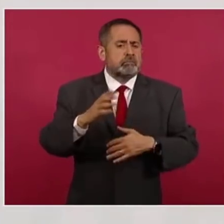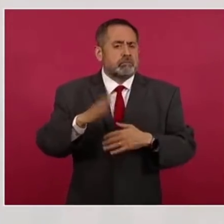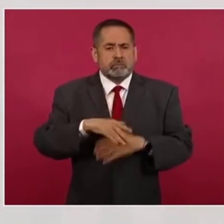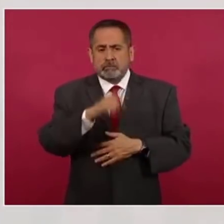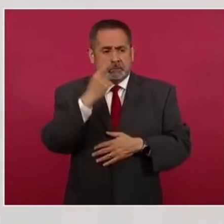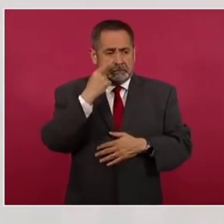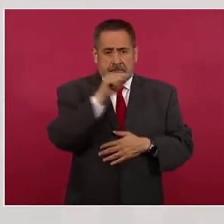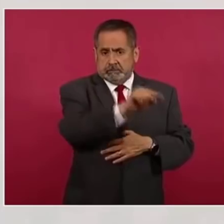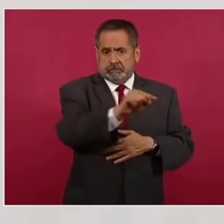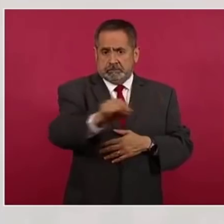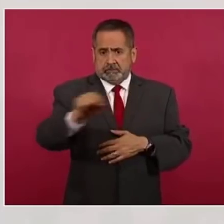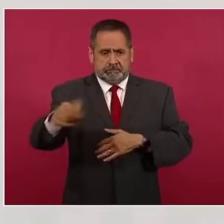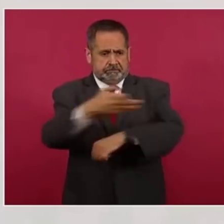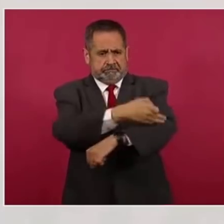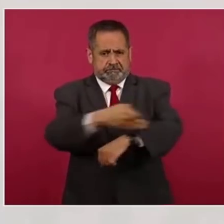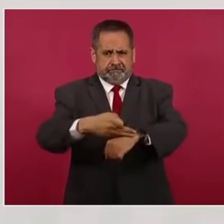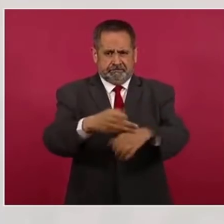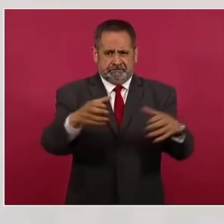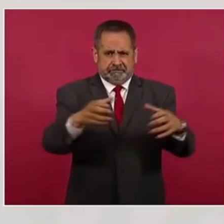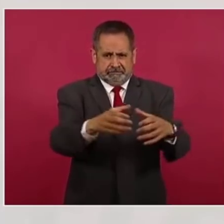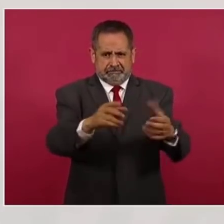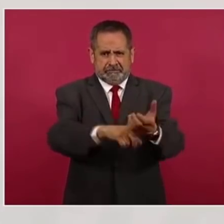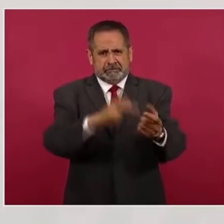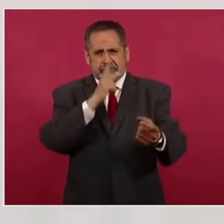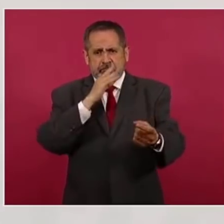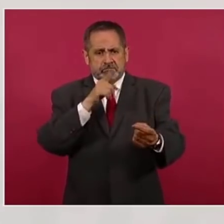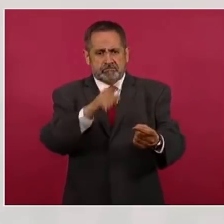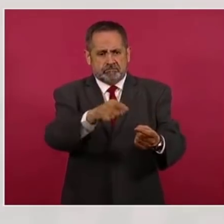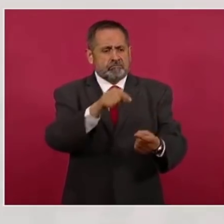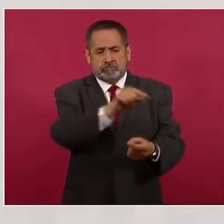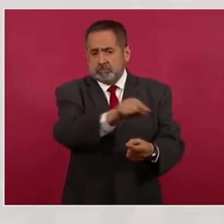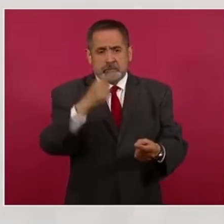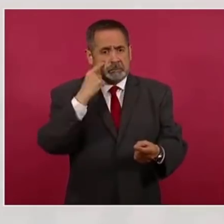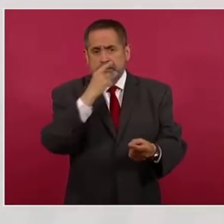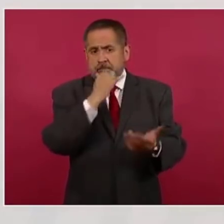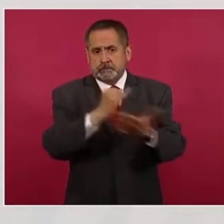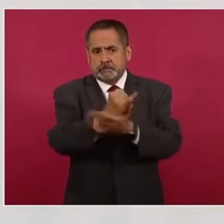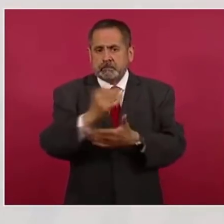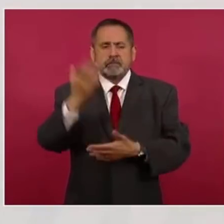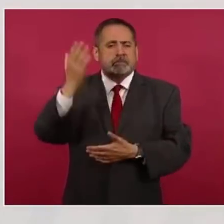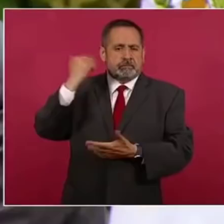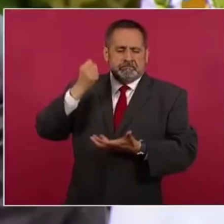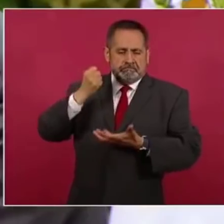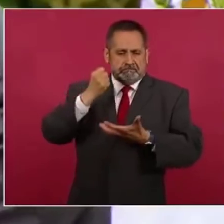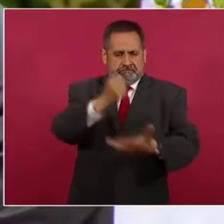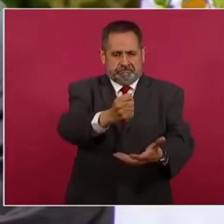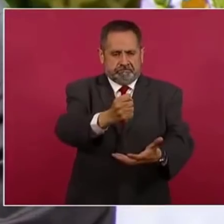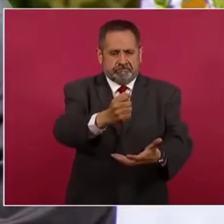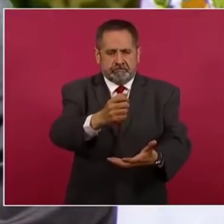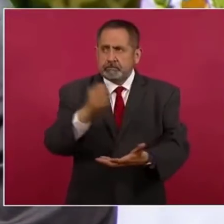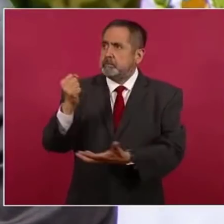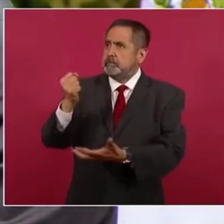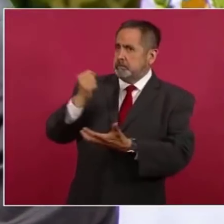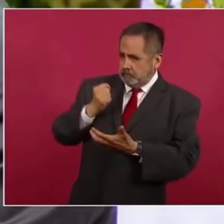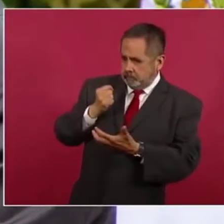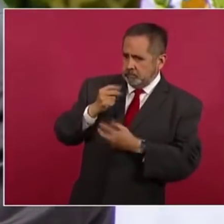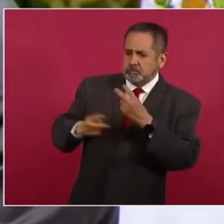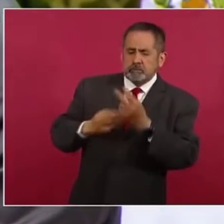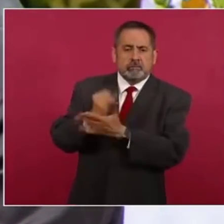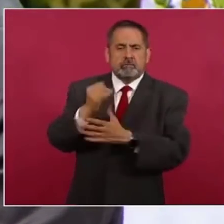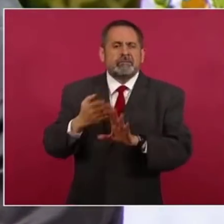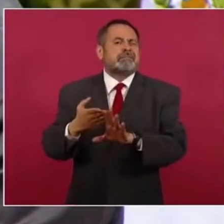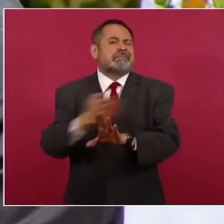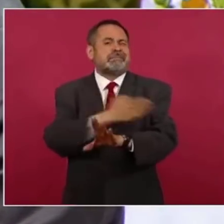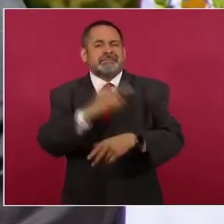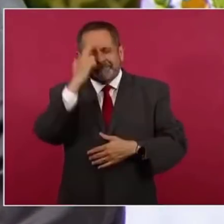también cómo usar los fondos que antes se les entregaban a 20